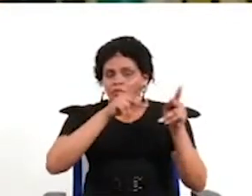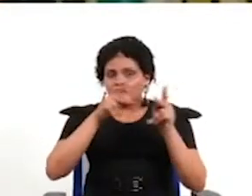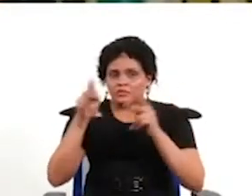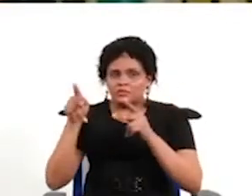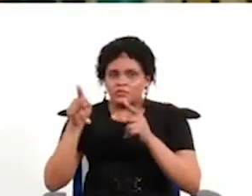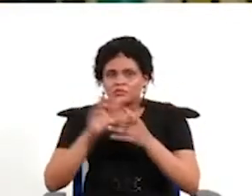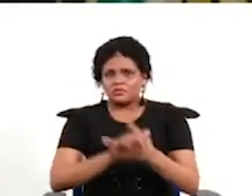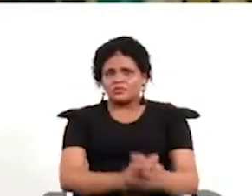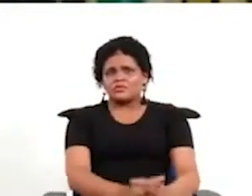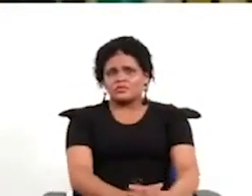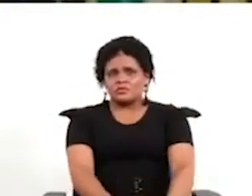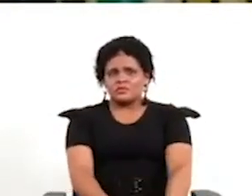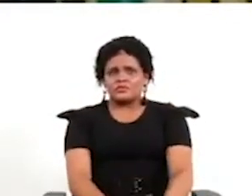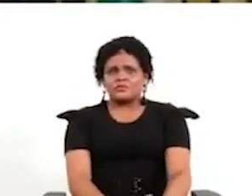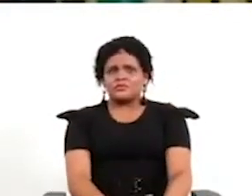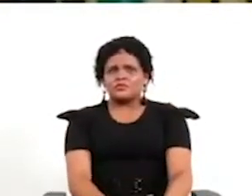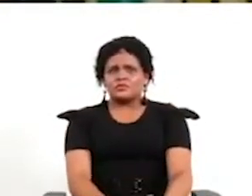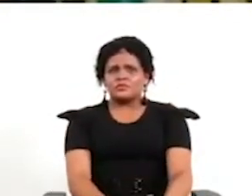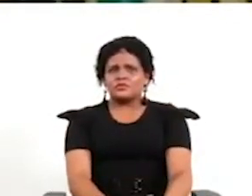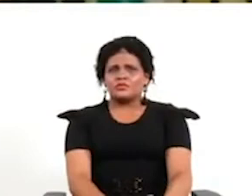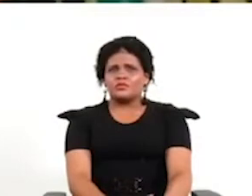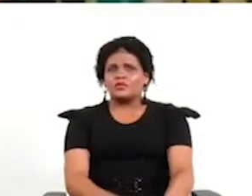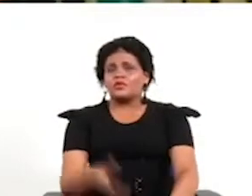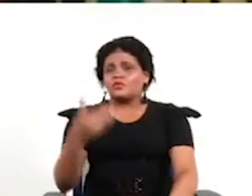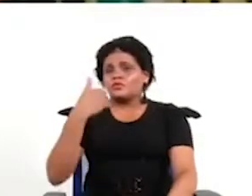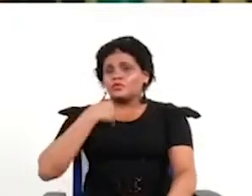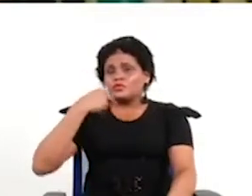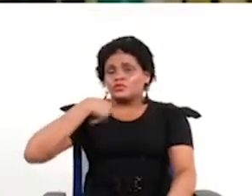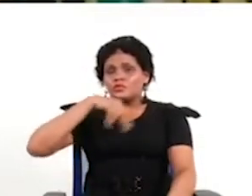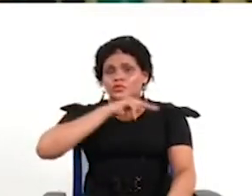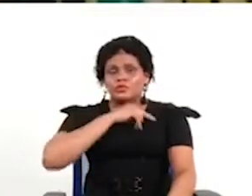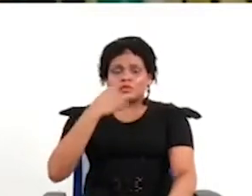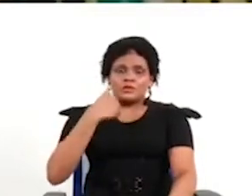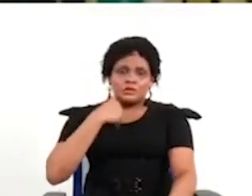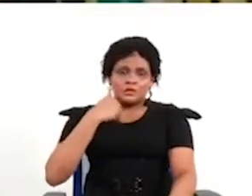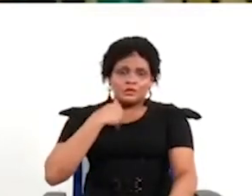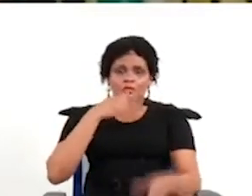delante yo creo que un buen procedimiento participativo tiene que tener